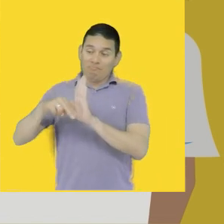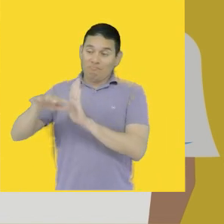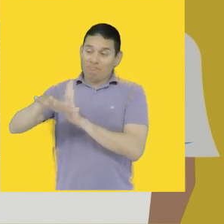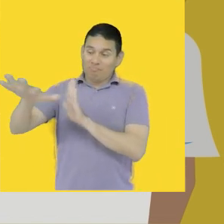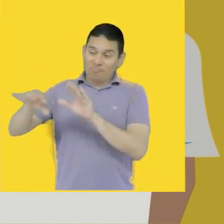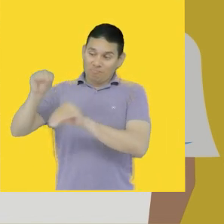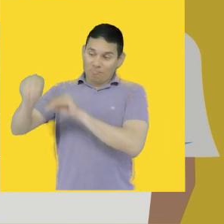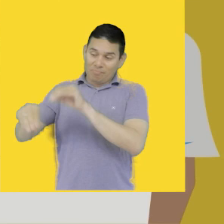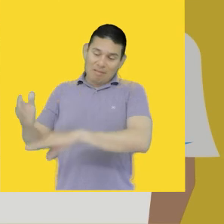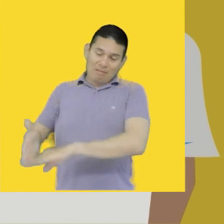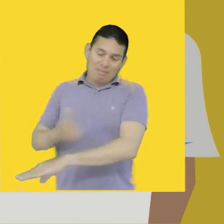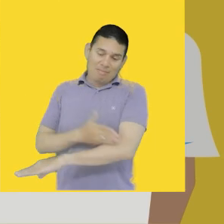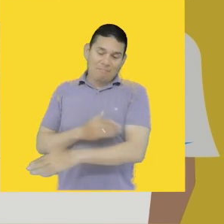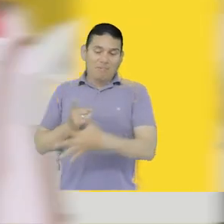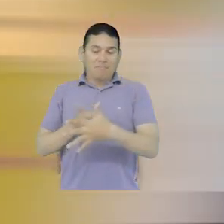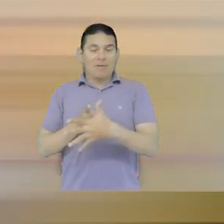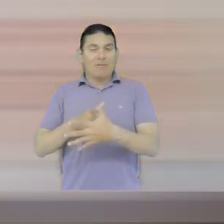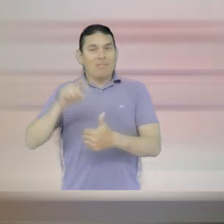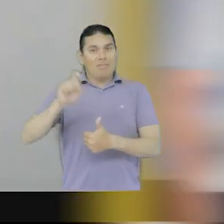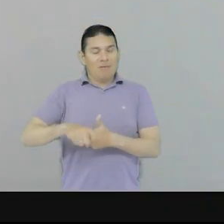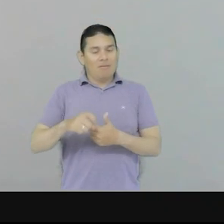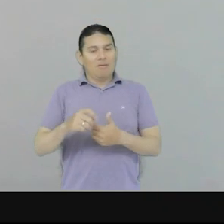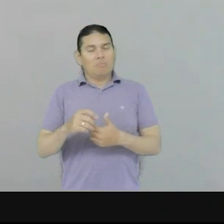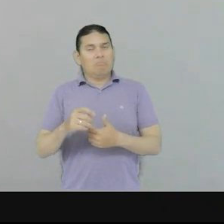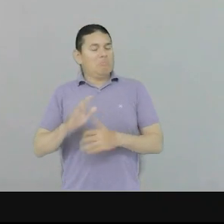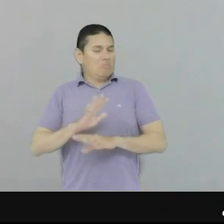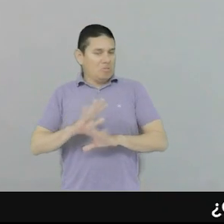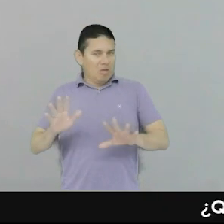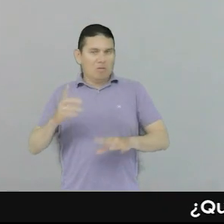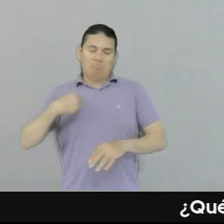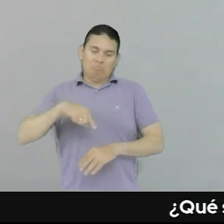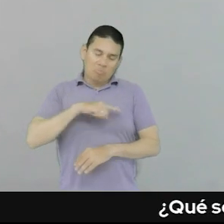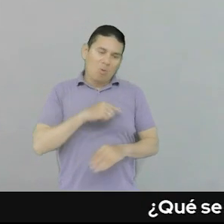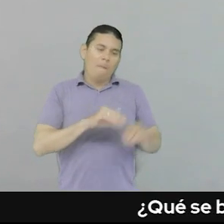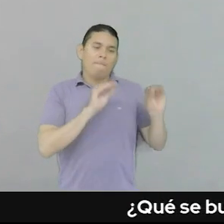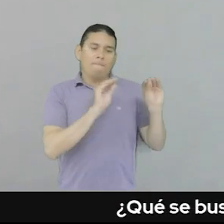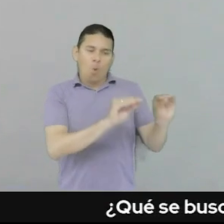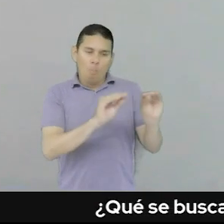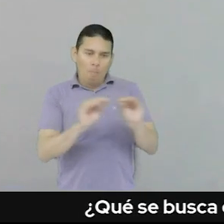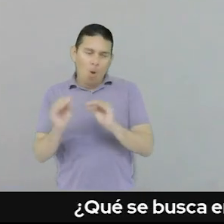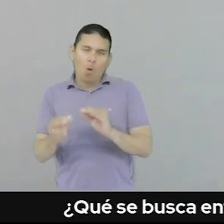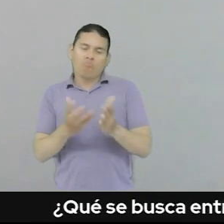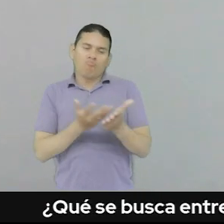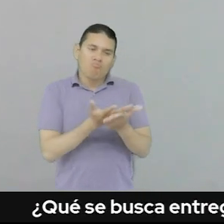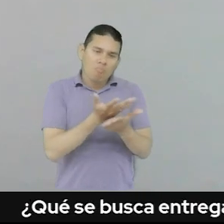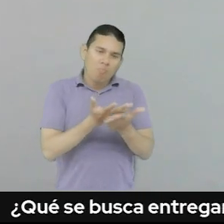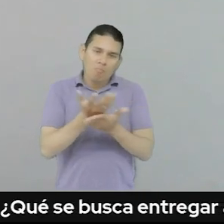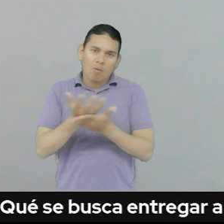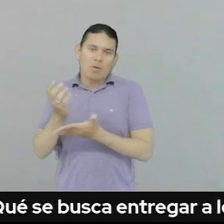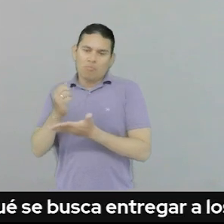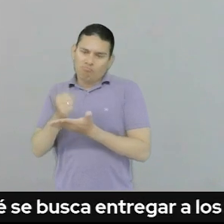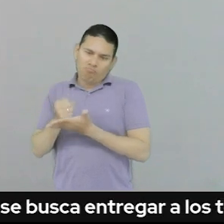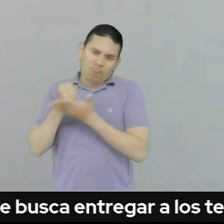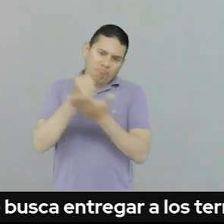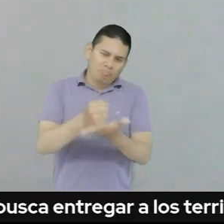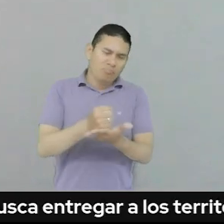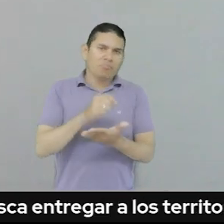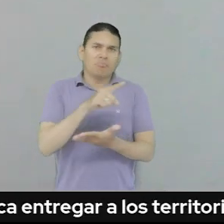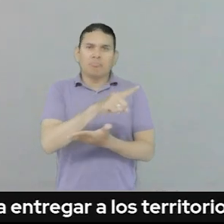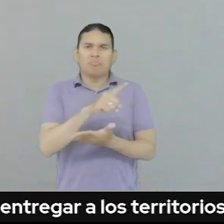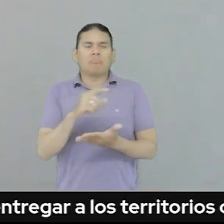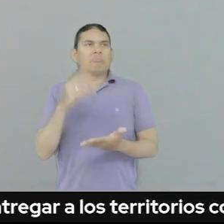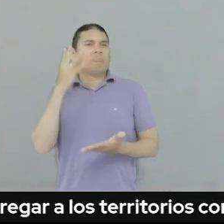poder conformar ese comité en el territorio, nosotros, a través de las diferentes fases que hemos tenido en el proyecto, hemos podido tener esta